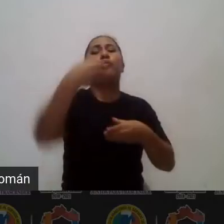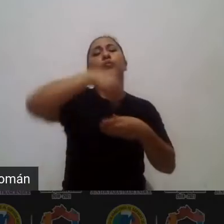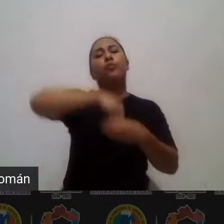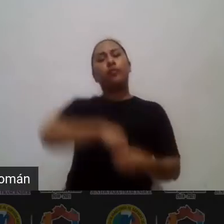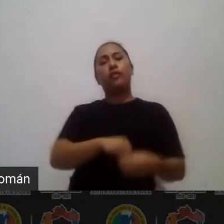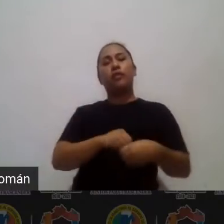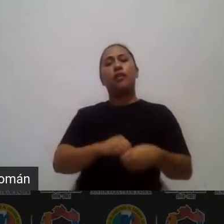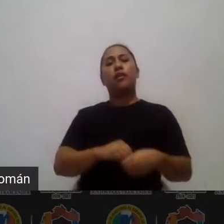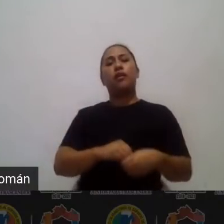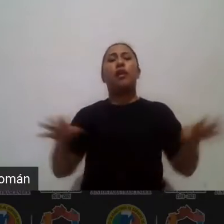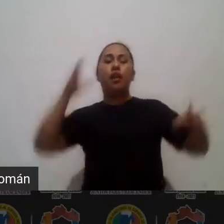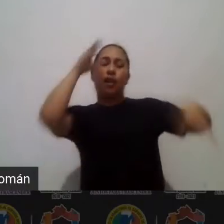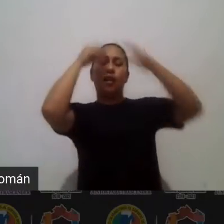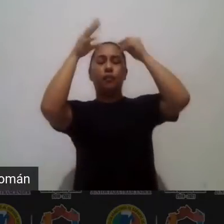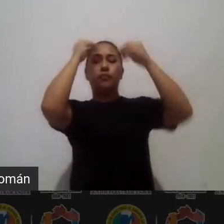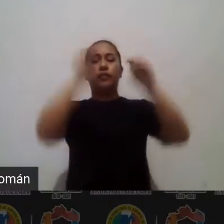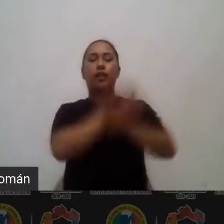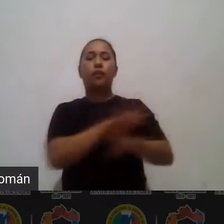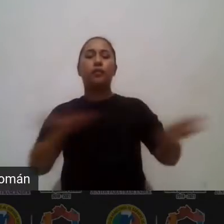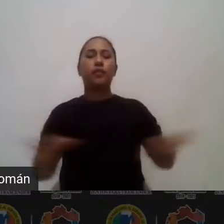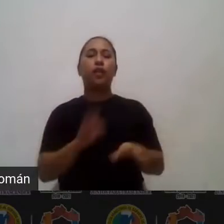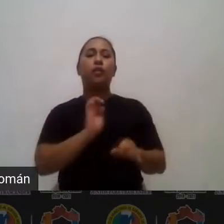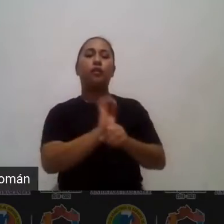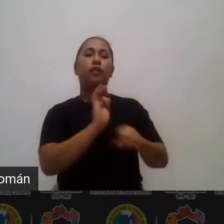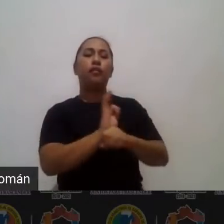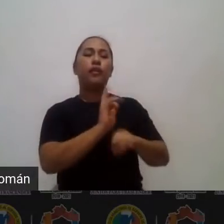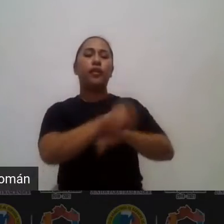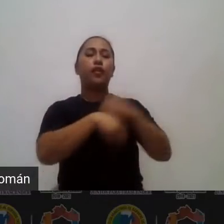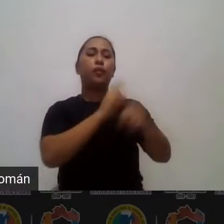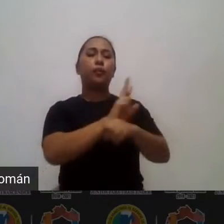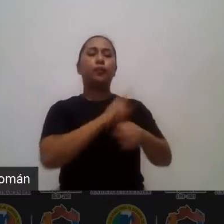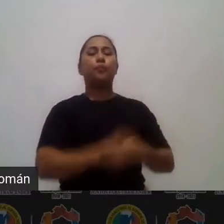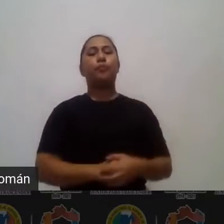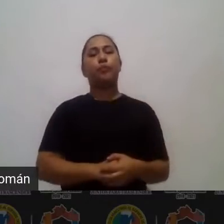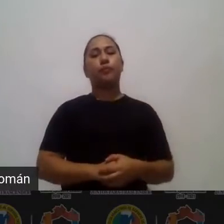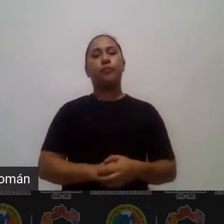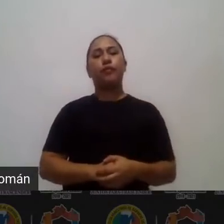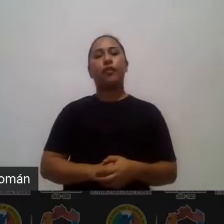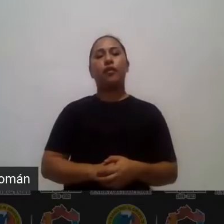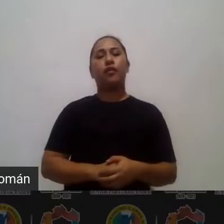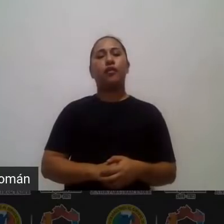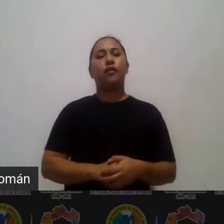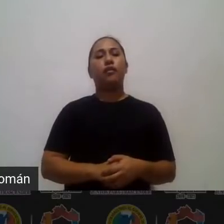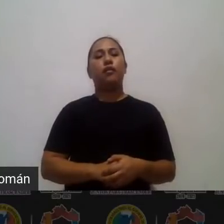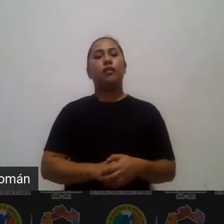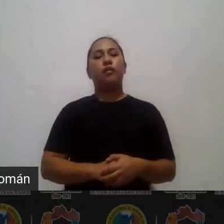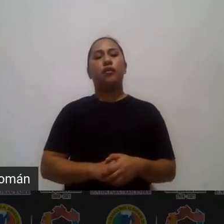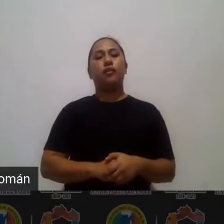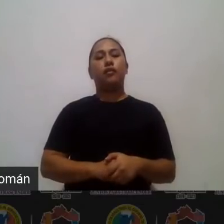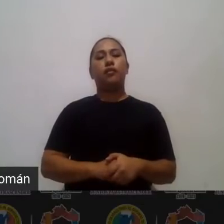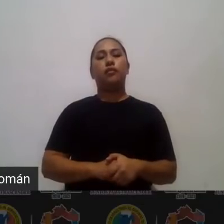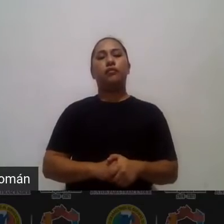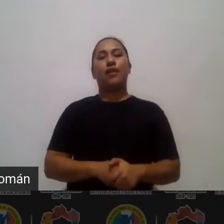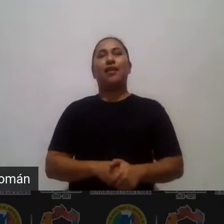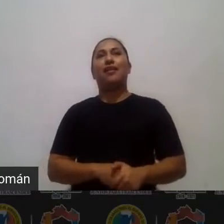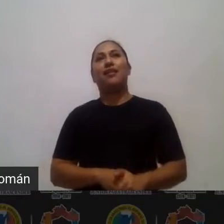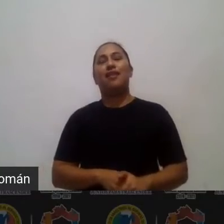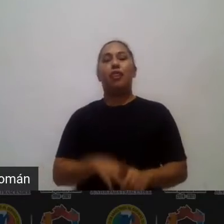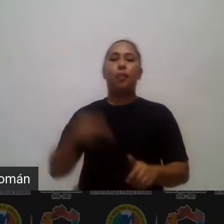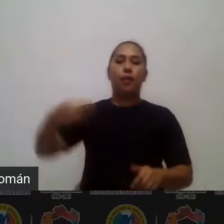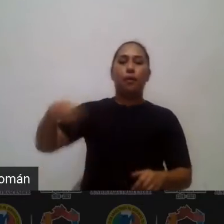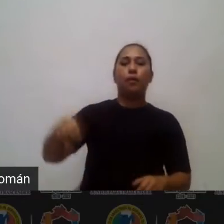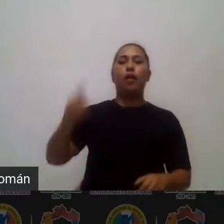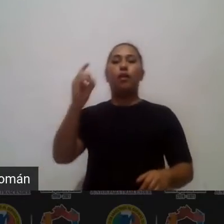fenómenos si todos caben desde él yo le digo el donovan verdad porque está de moda el nombrecito con todo respeto a los